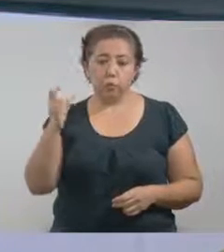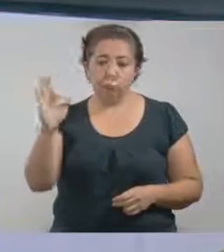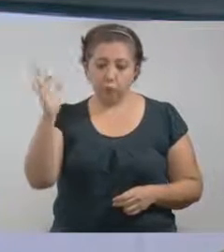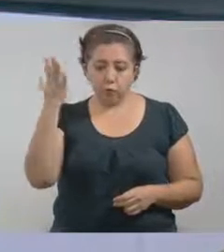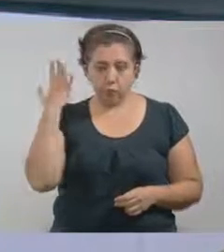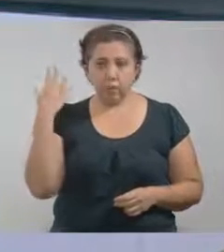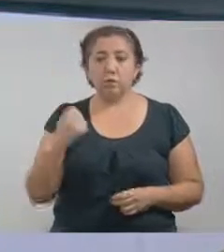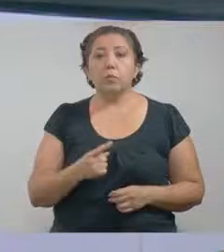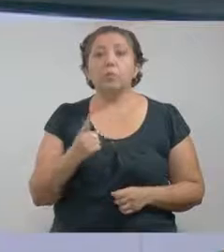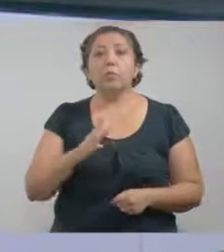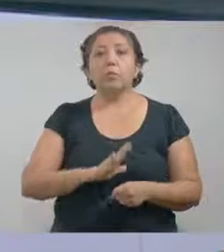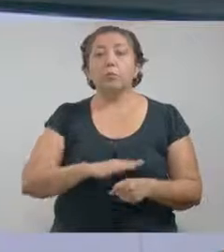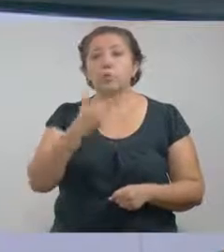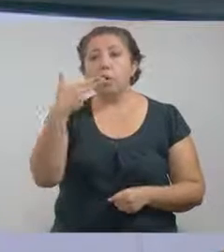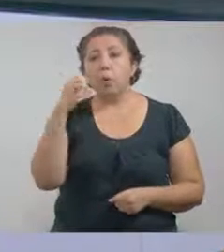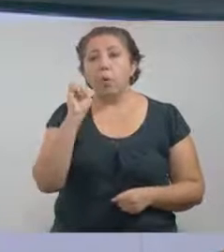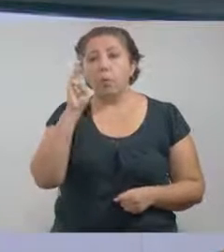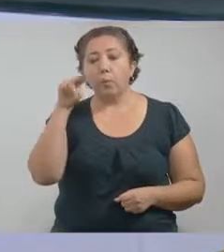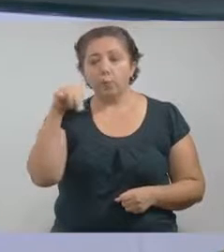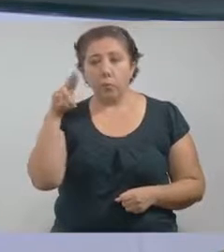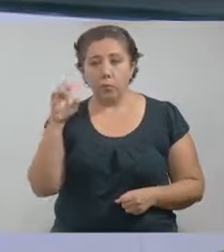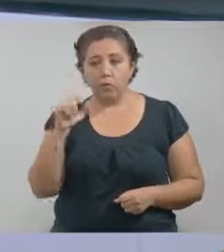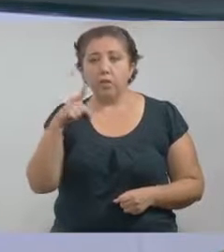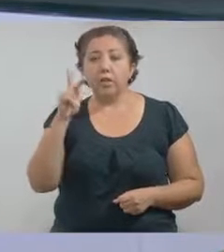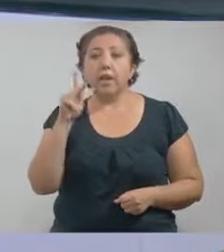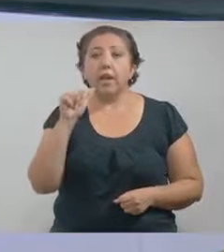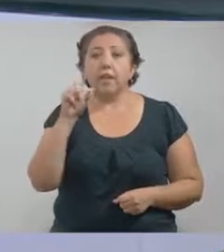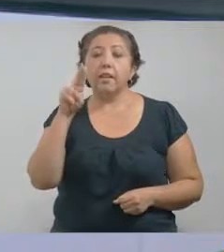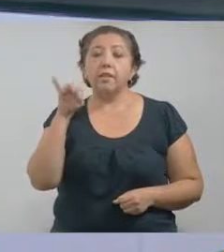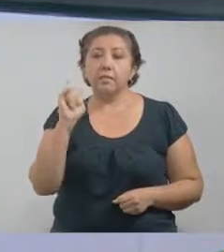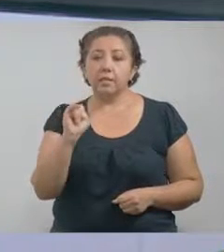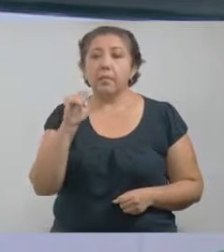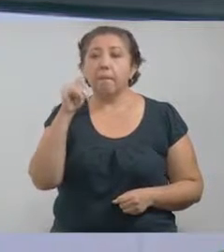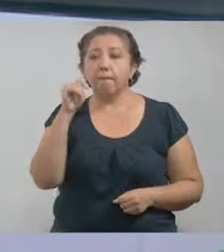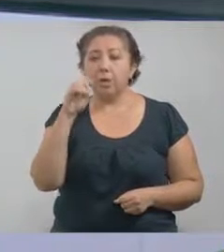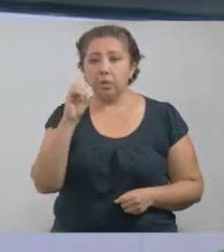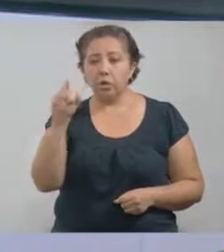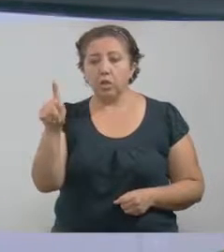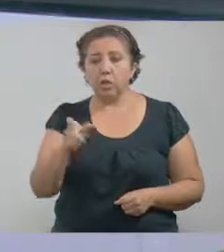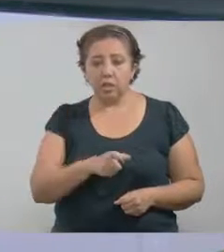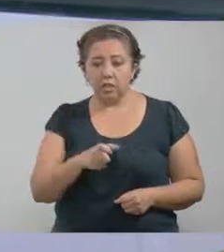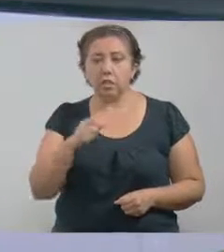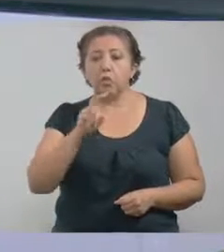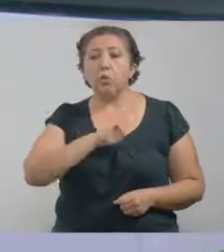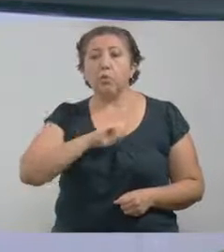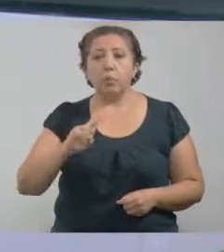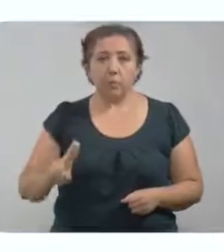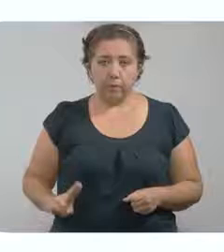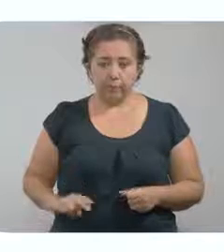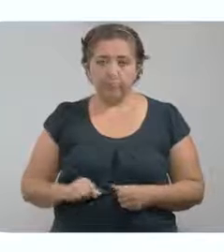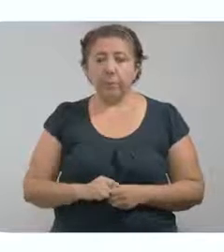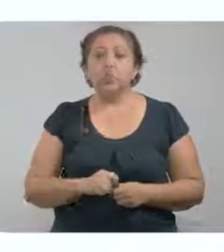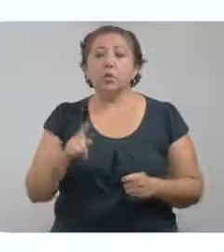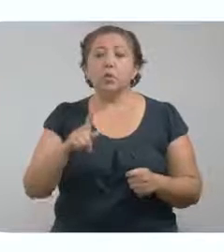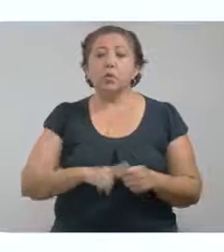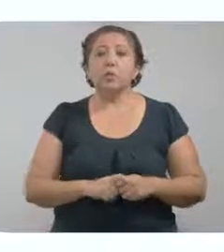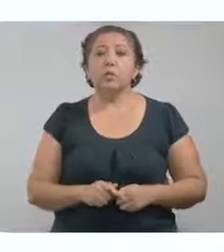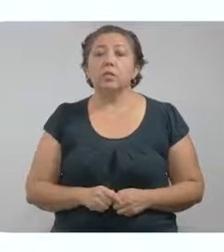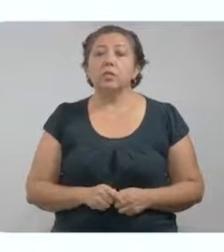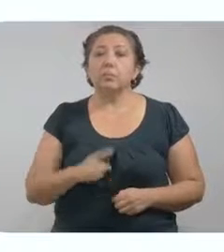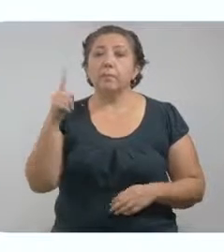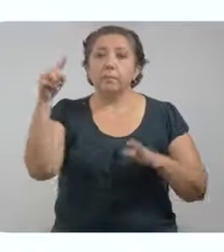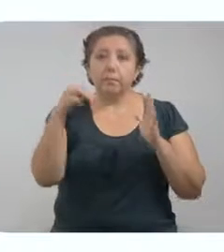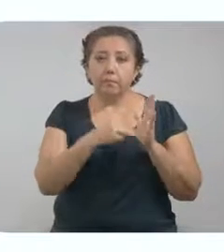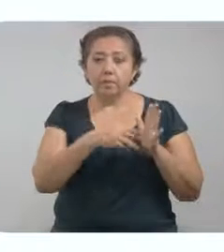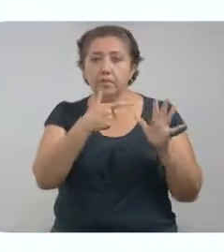Furaneo, 1 más en Jomún, Junugma, Canacín, Peto, Tecach, Ticimin y Humán. En total ya